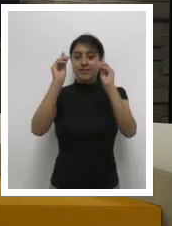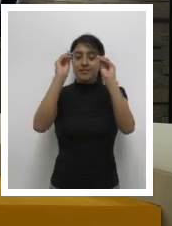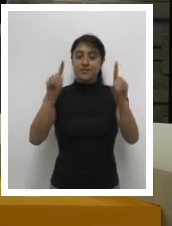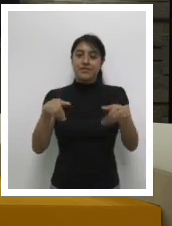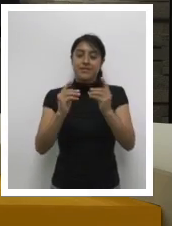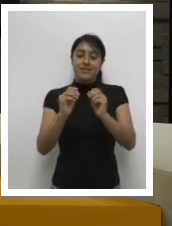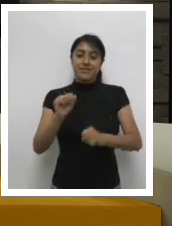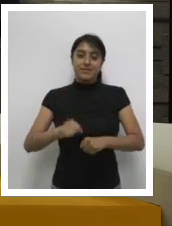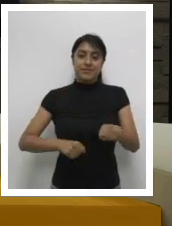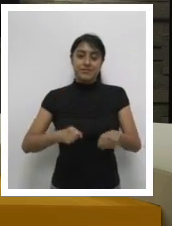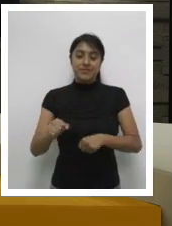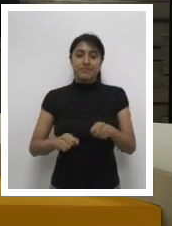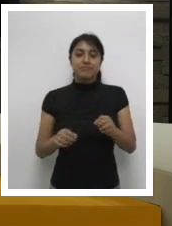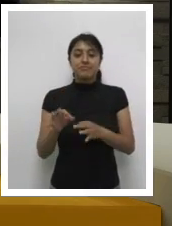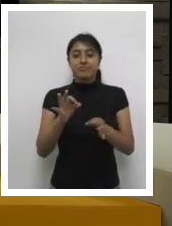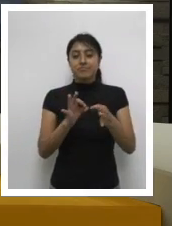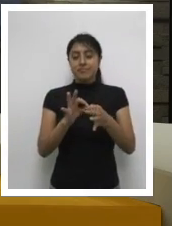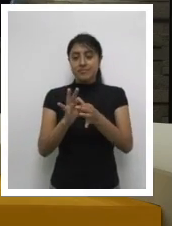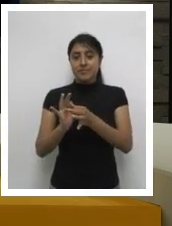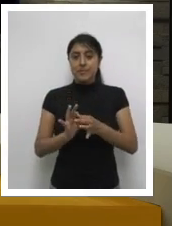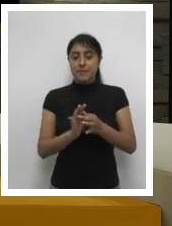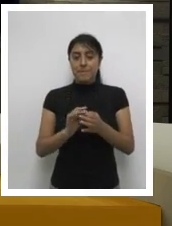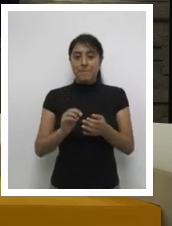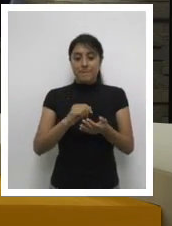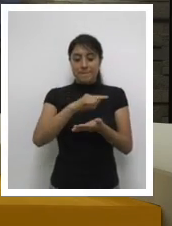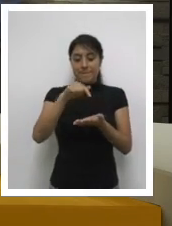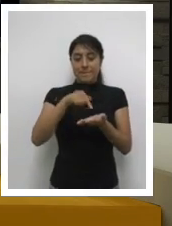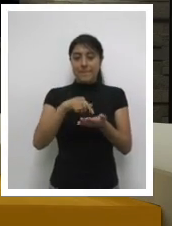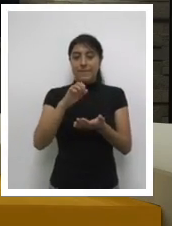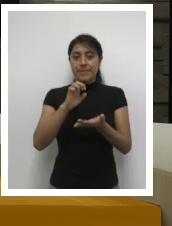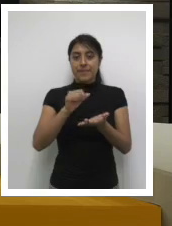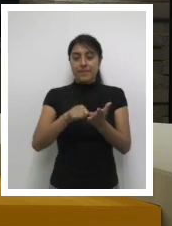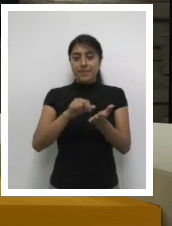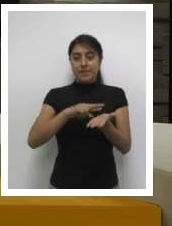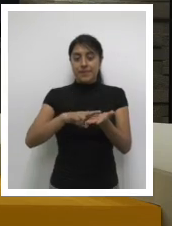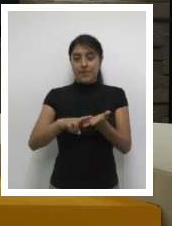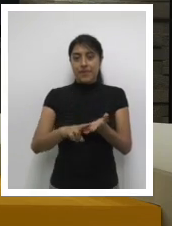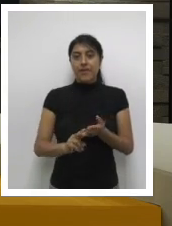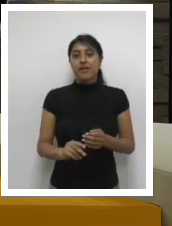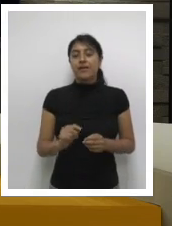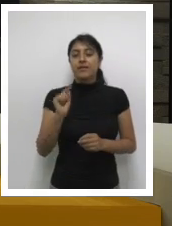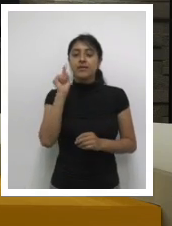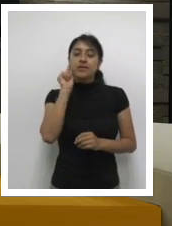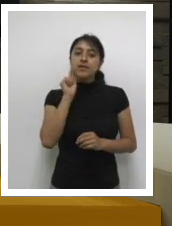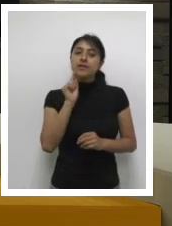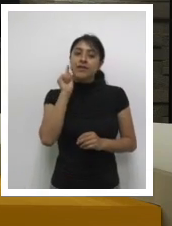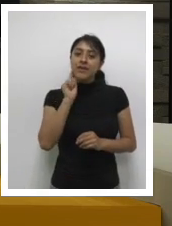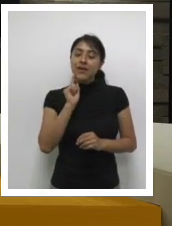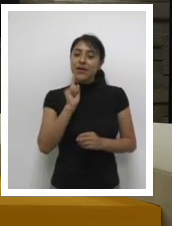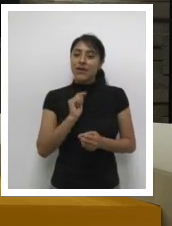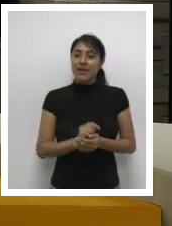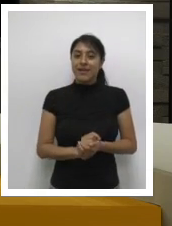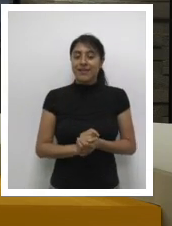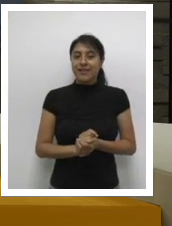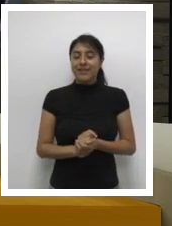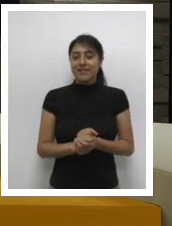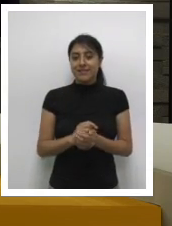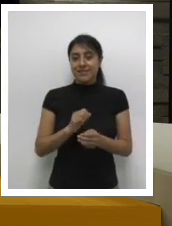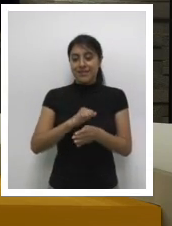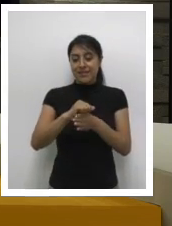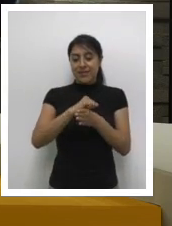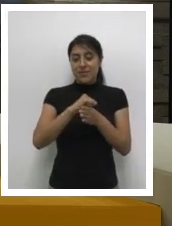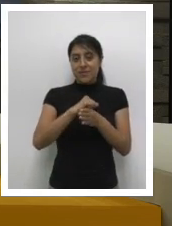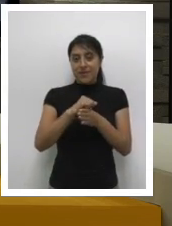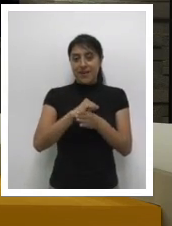Durante el mes de septiembre, en la sede central de RENAP, decenas de jóvenes tuvieron su primera experiencia laboral y profesional a